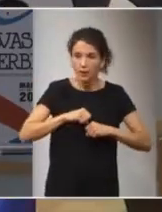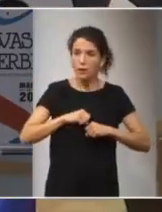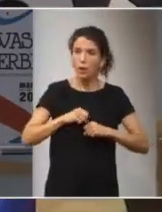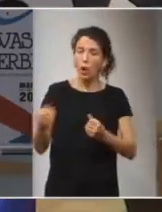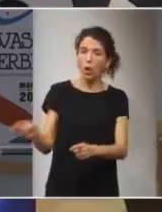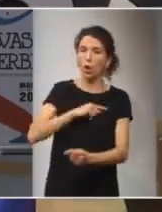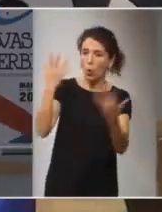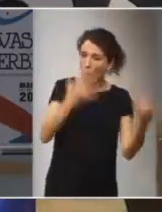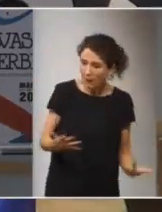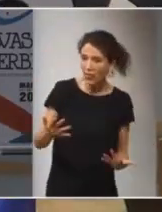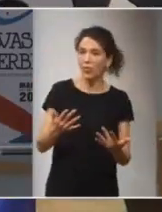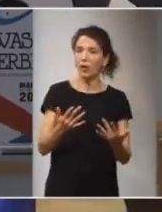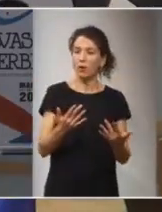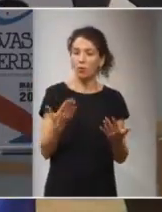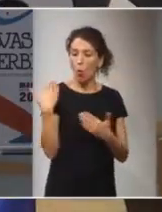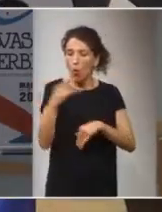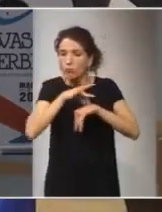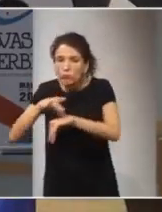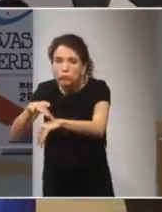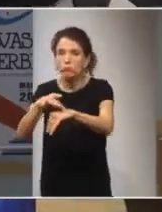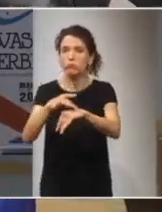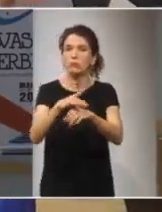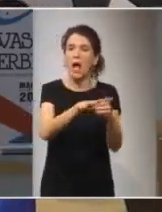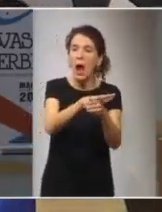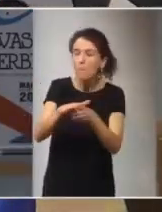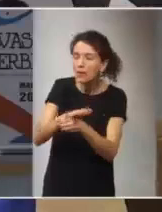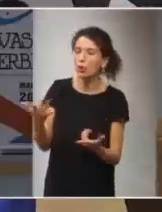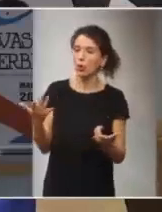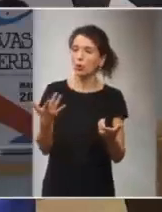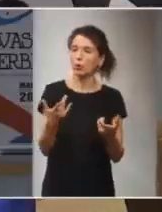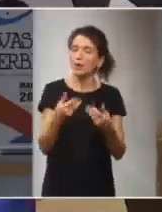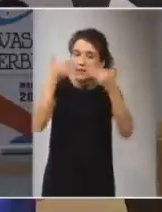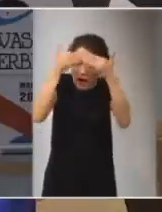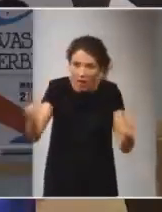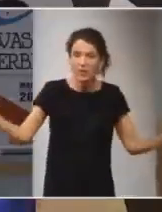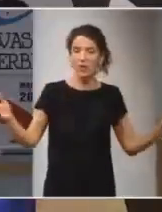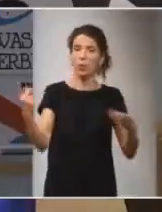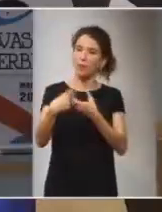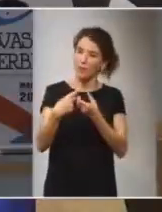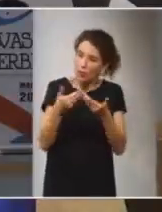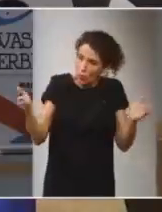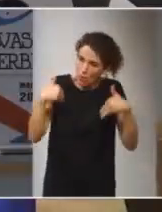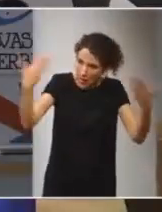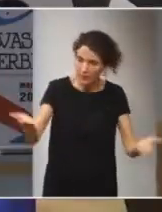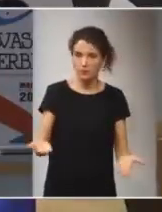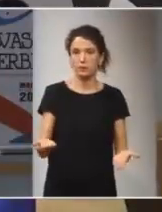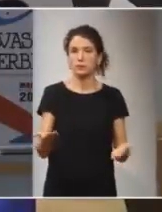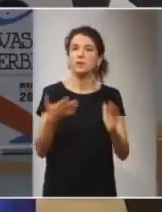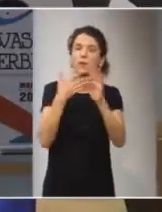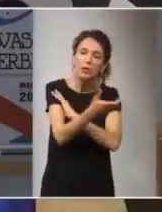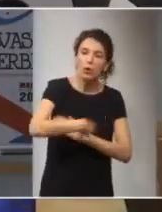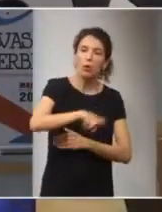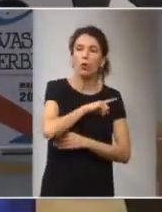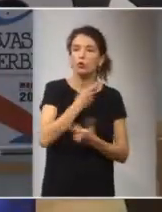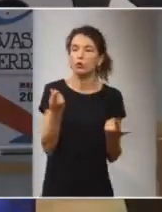convenzan que nos lleven hacia unos ámbitos más abiertos de participación por tanto somos